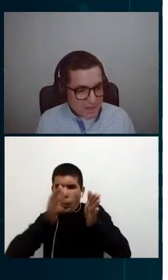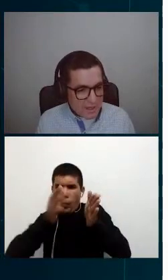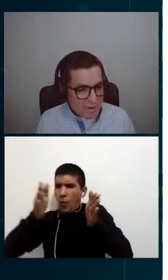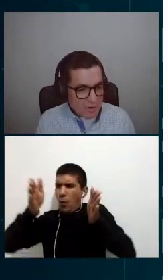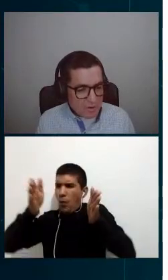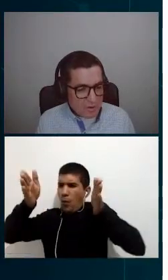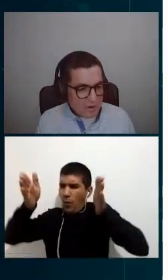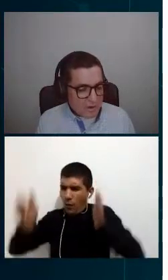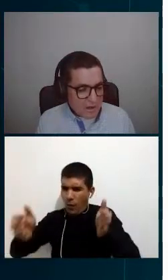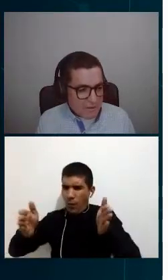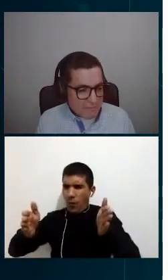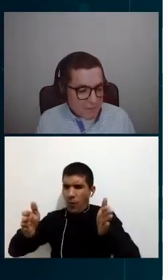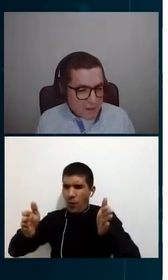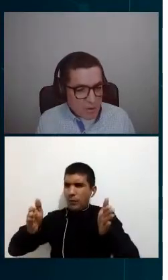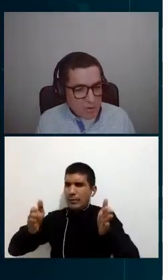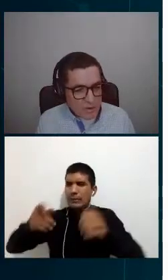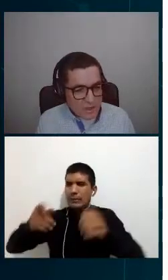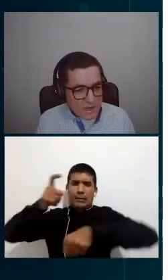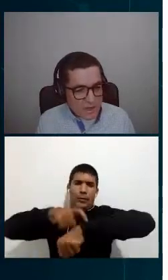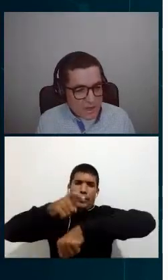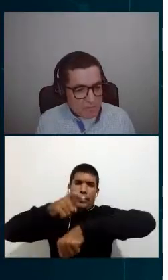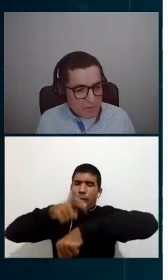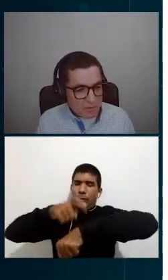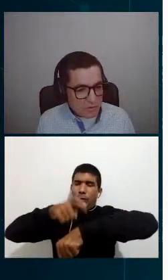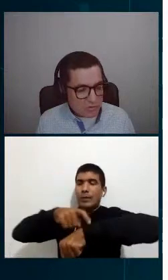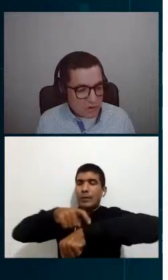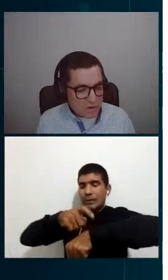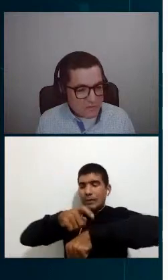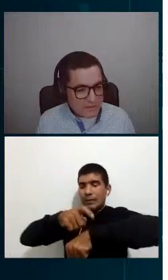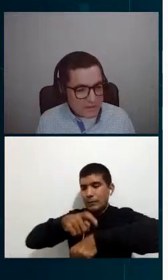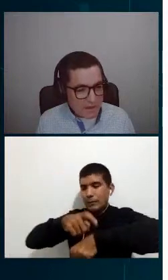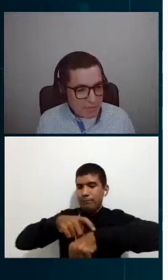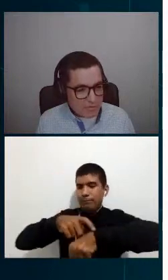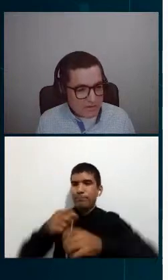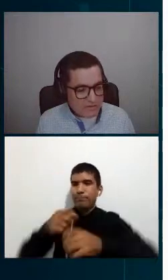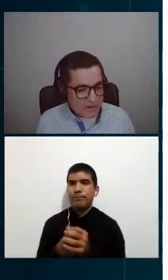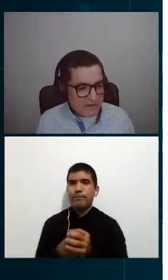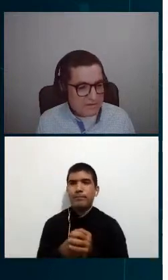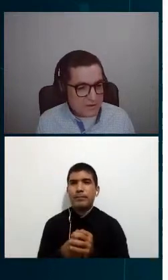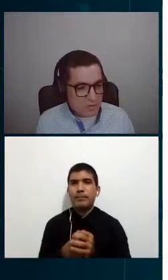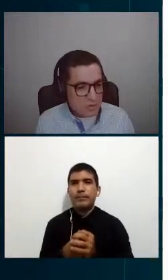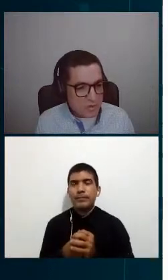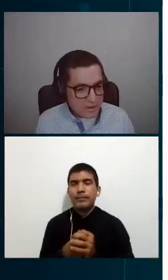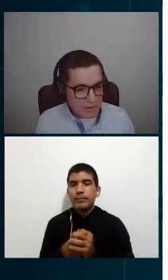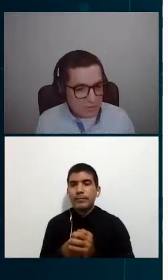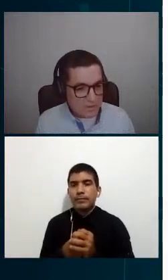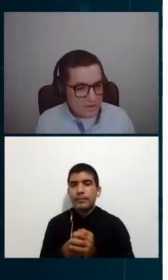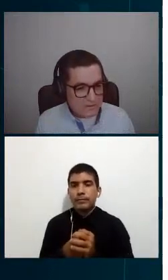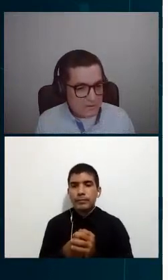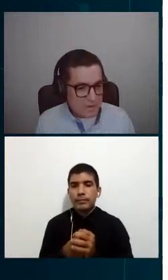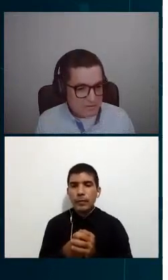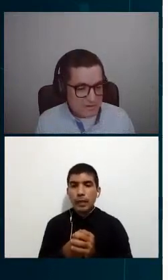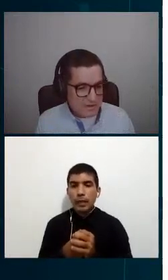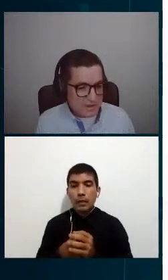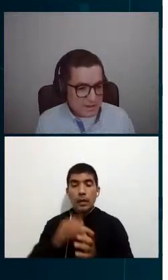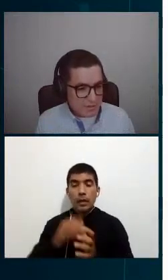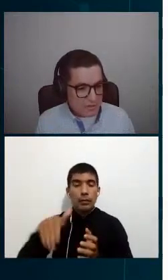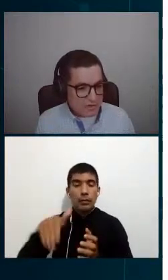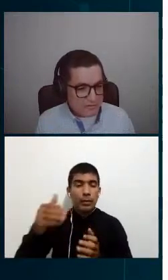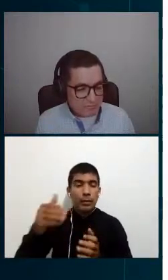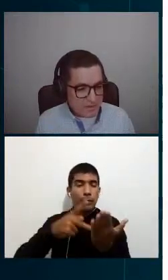y luego, para concluir el proyecto, solamente teníamos hasta el 15 de octubre de 2019.